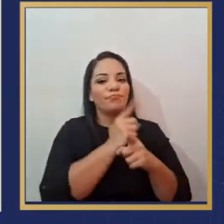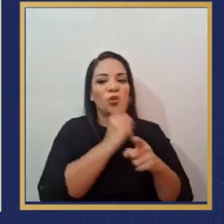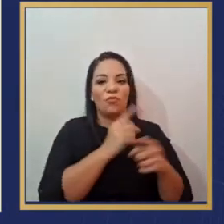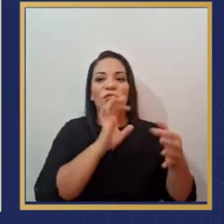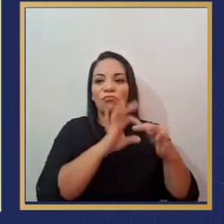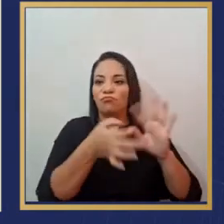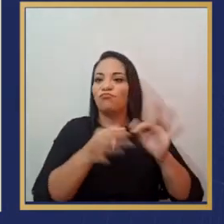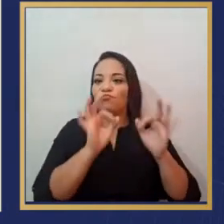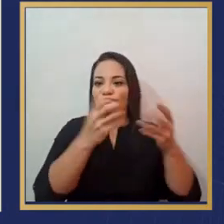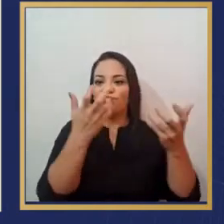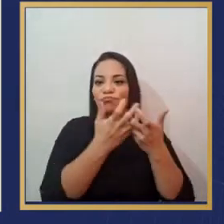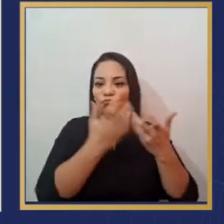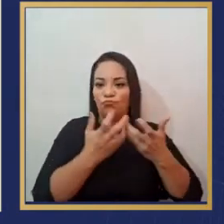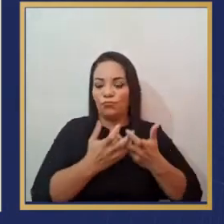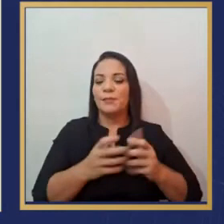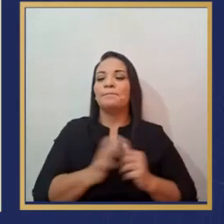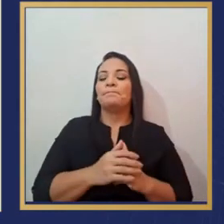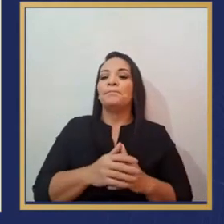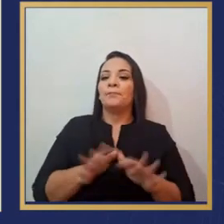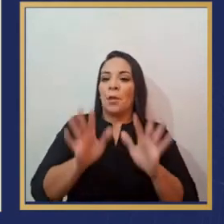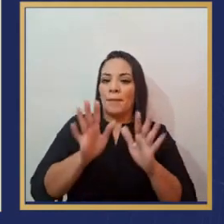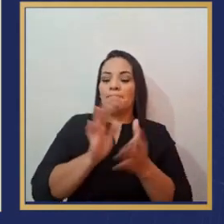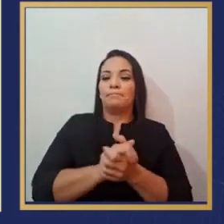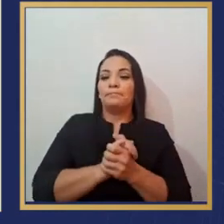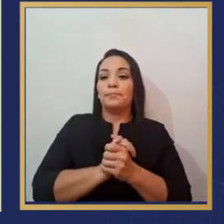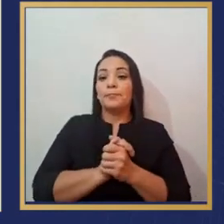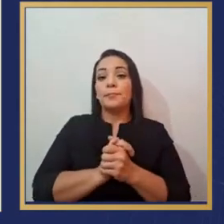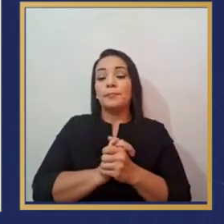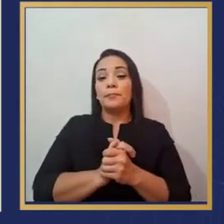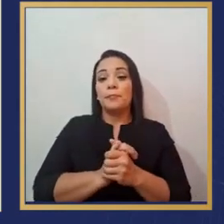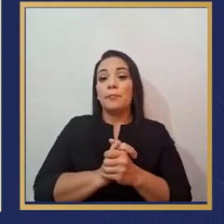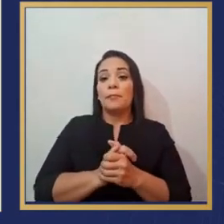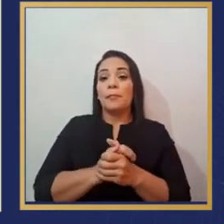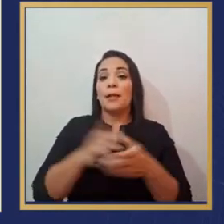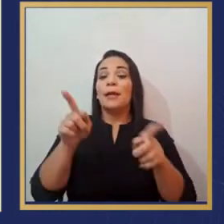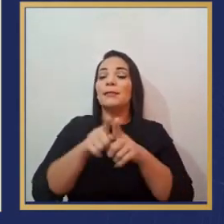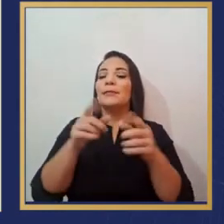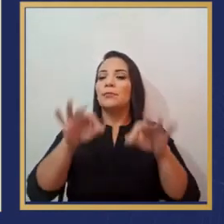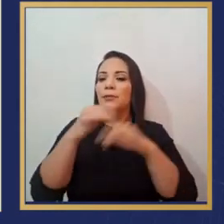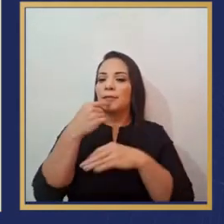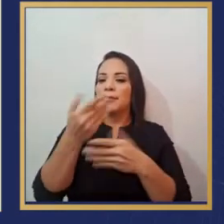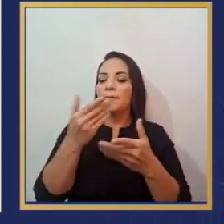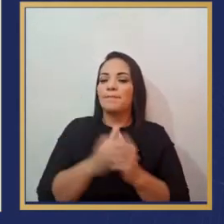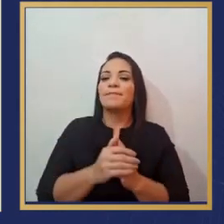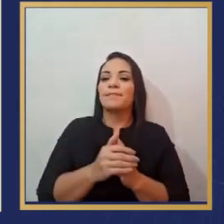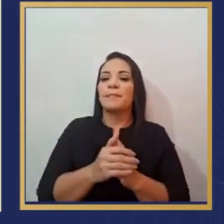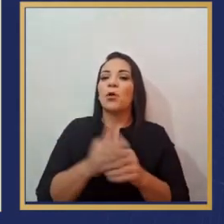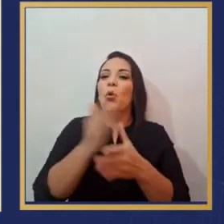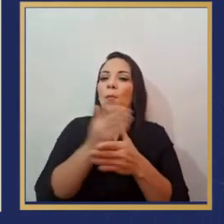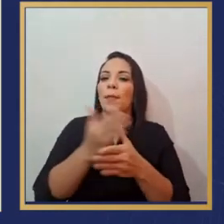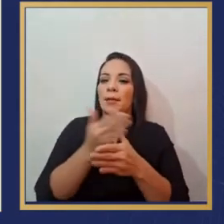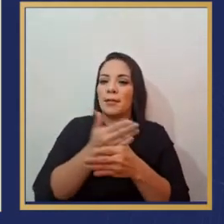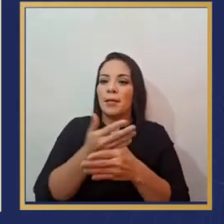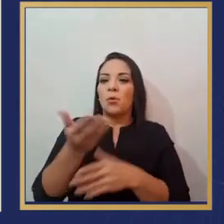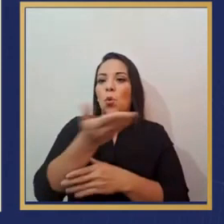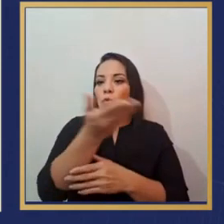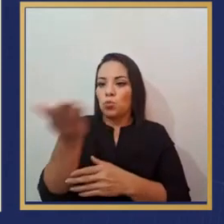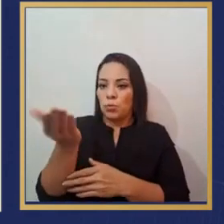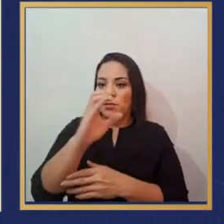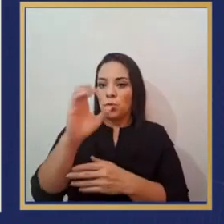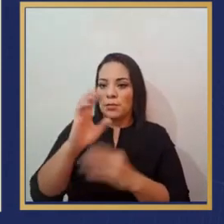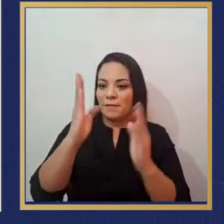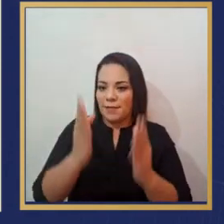queríamos también no dejar pasar el compartir con los costarricenses